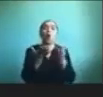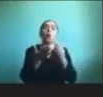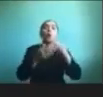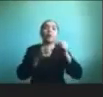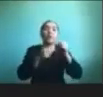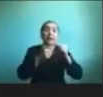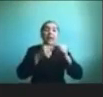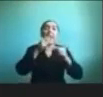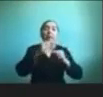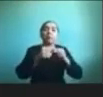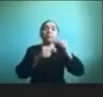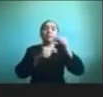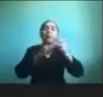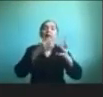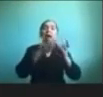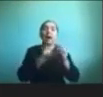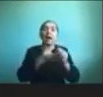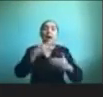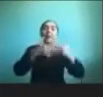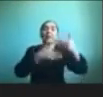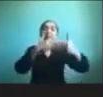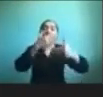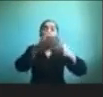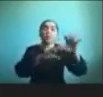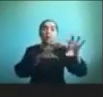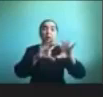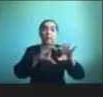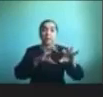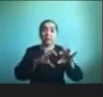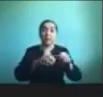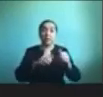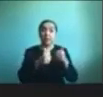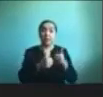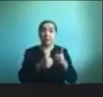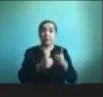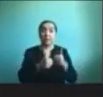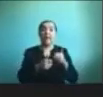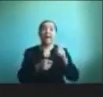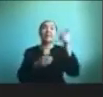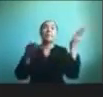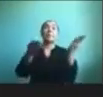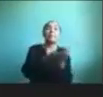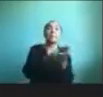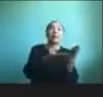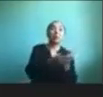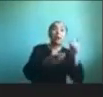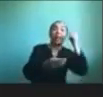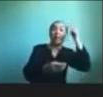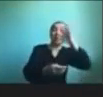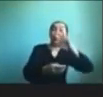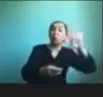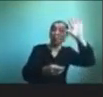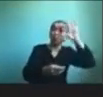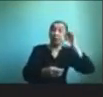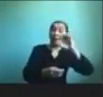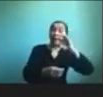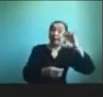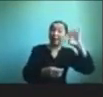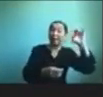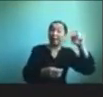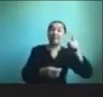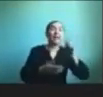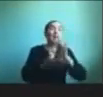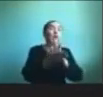con las actividades ¿vale? miren y aquí está el manual de señaletas aprovecho de mostrárselo que está toda la